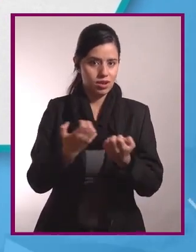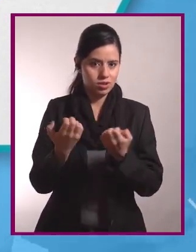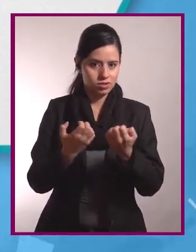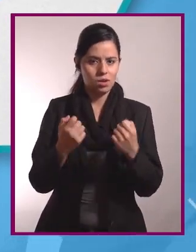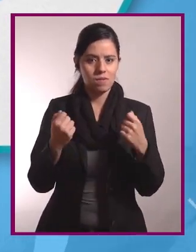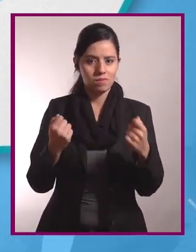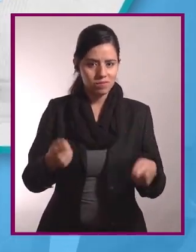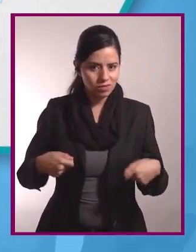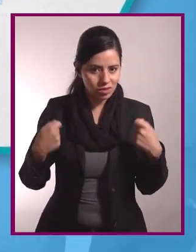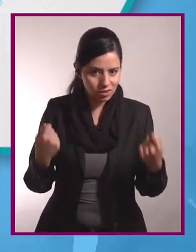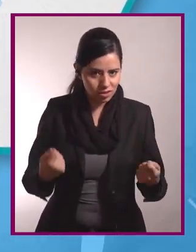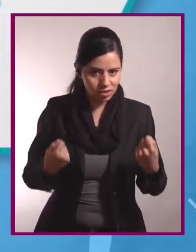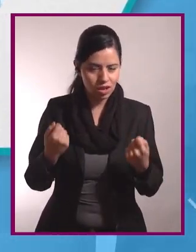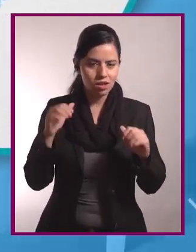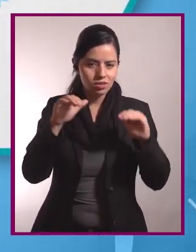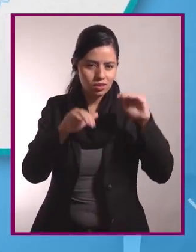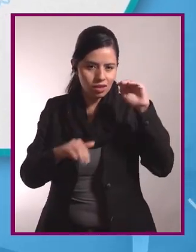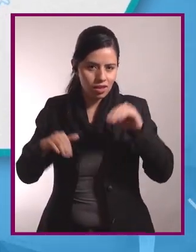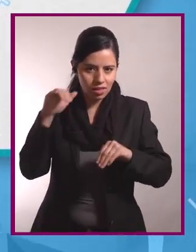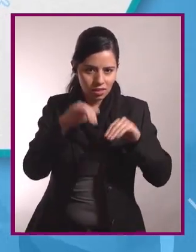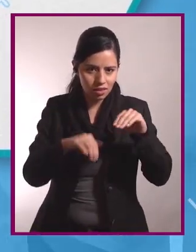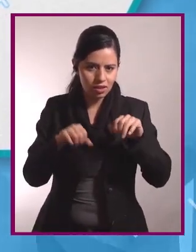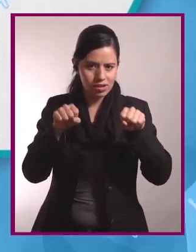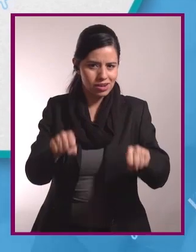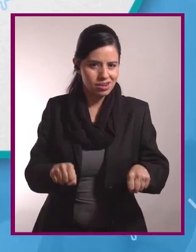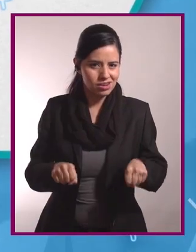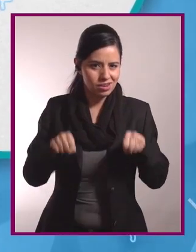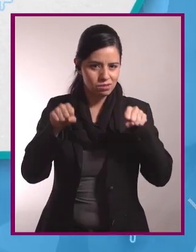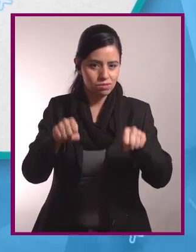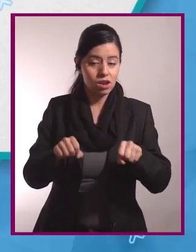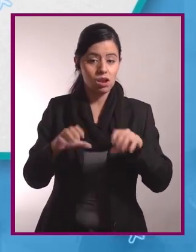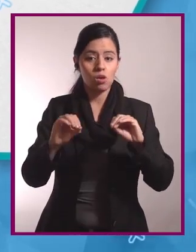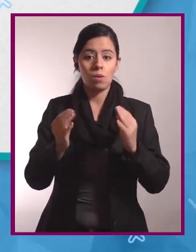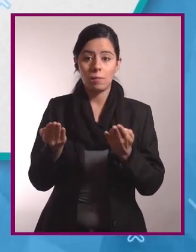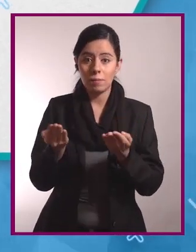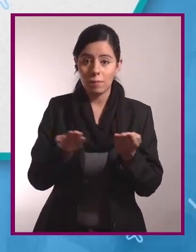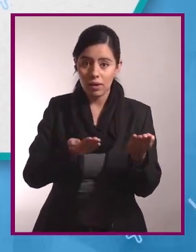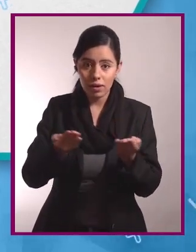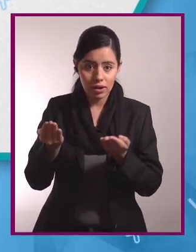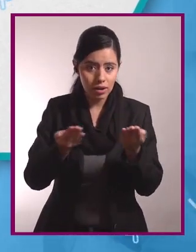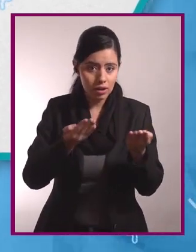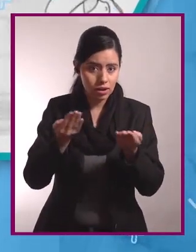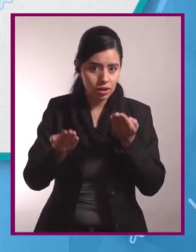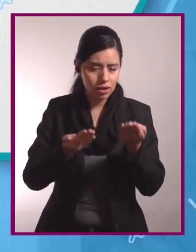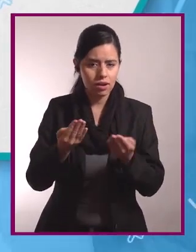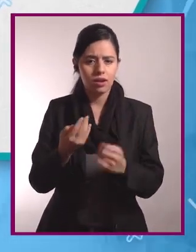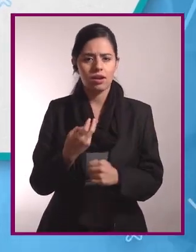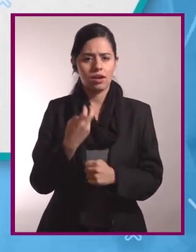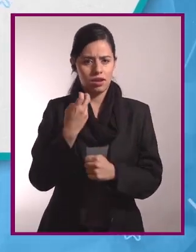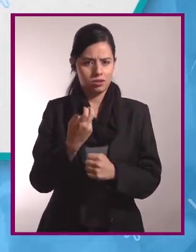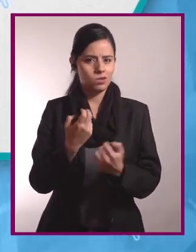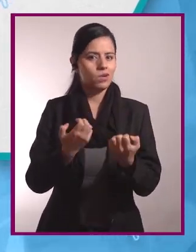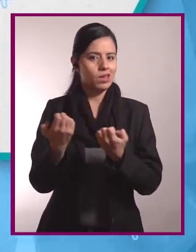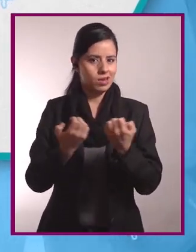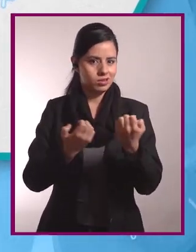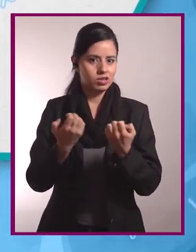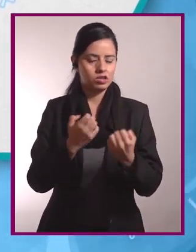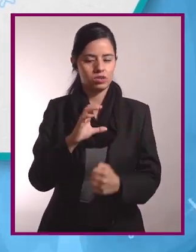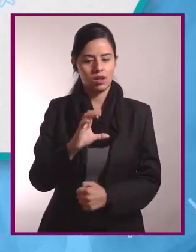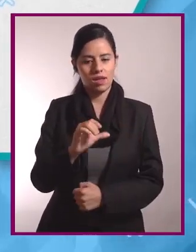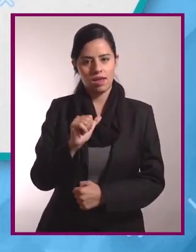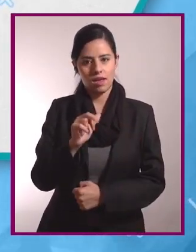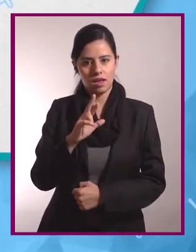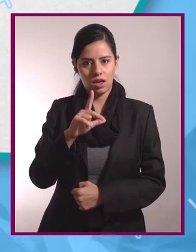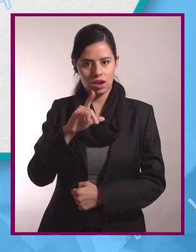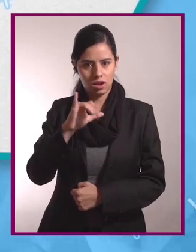boxear, nadar, remar, incluso bailar, están en la categoría de ejercicios de cardio. Aunque